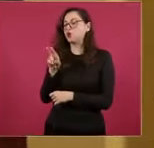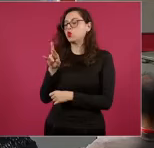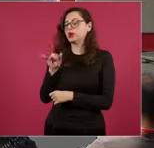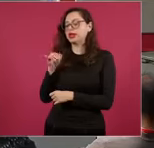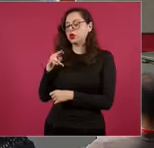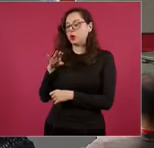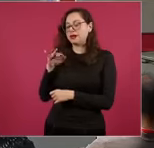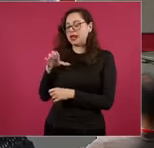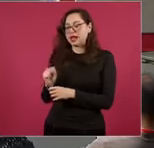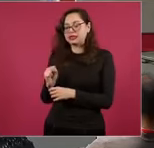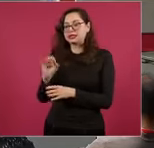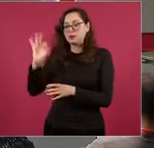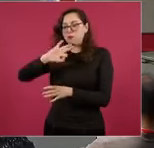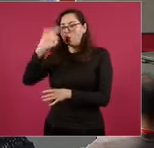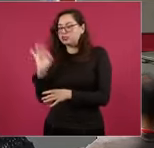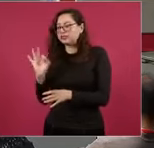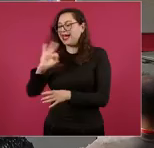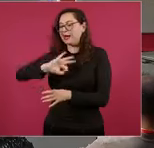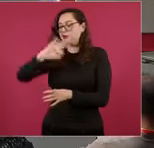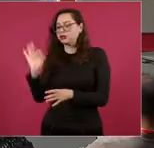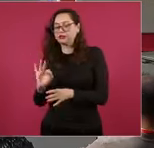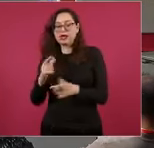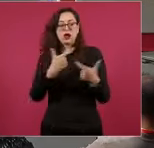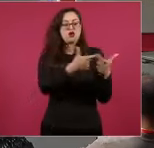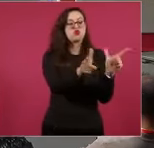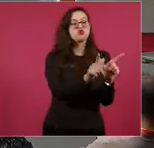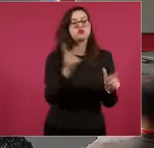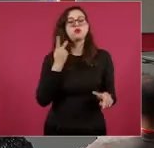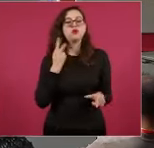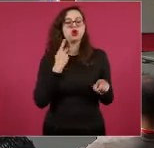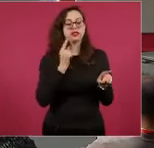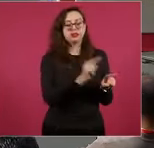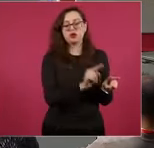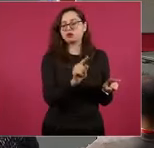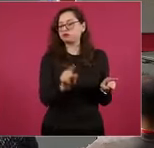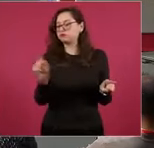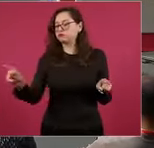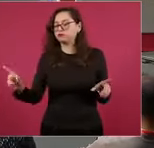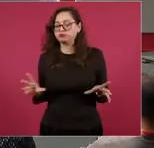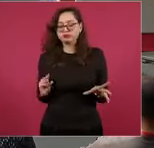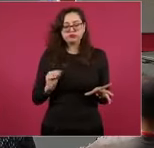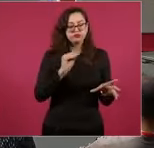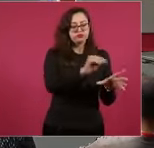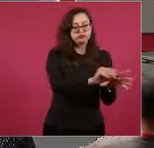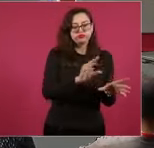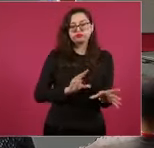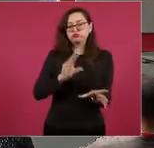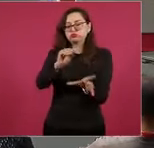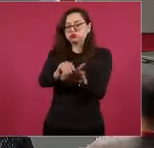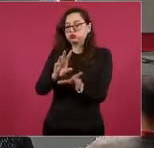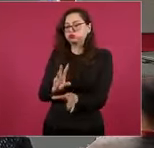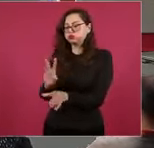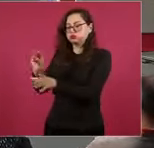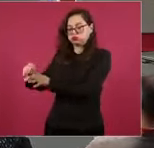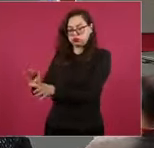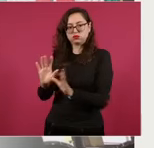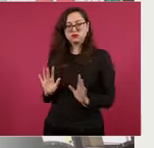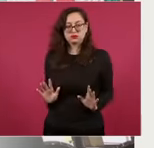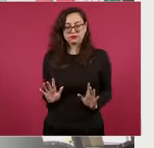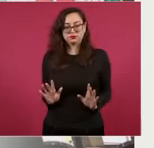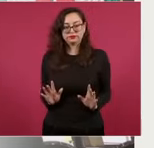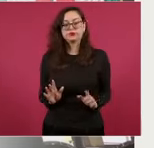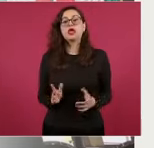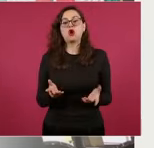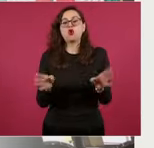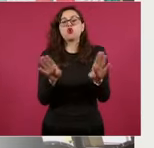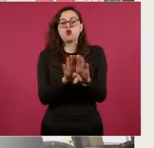Constitución como la ley electoral. El artículo 15, numeral 2, establece que para